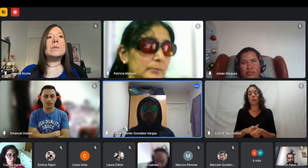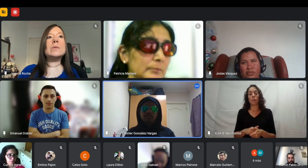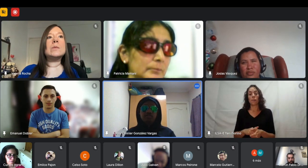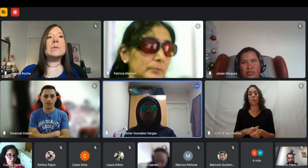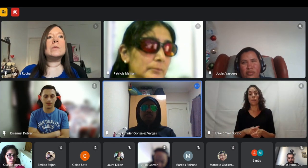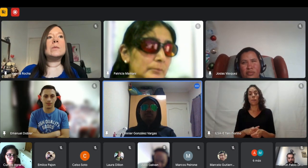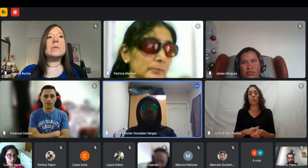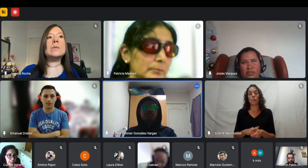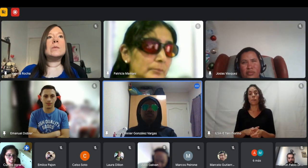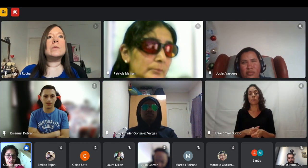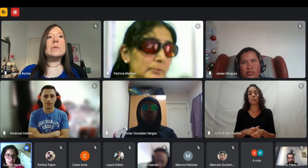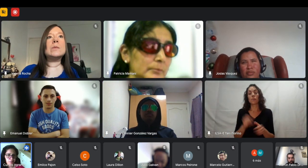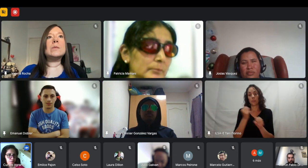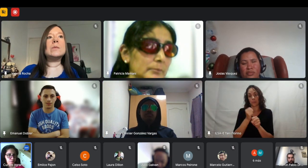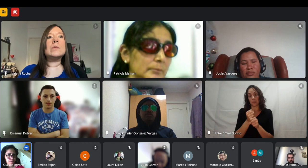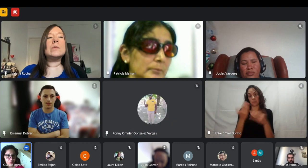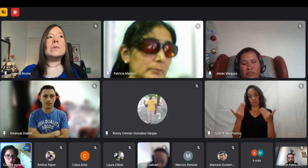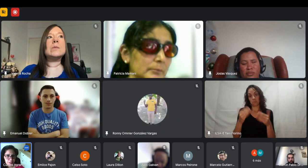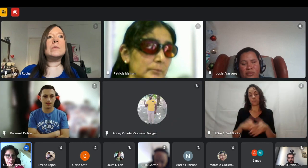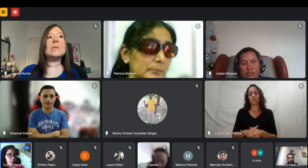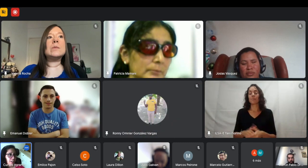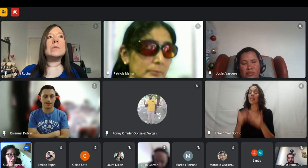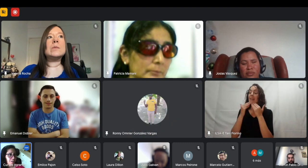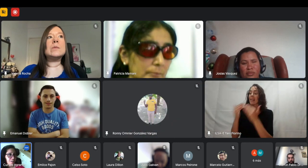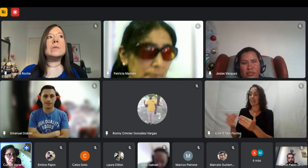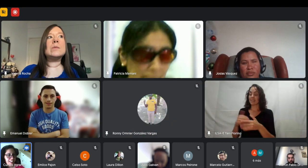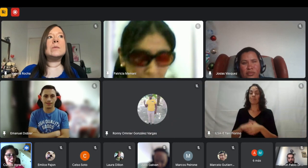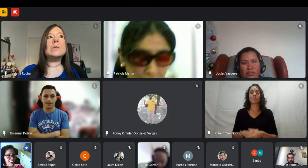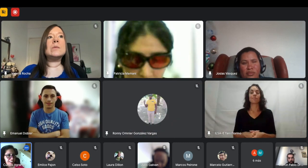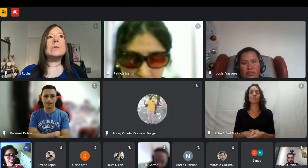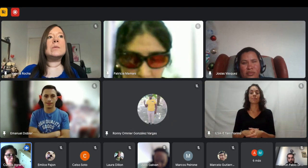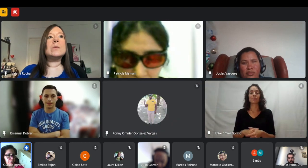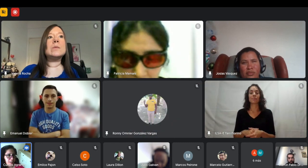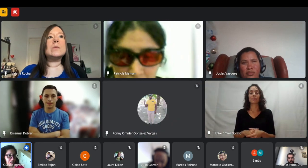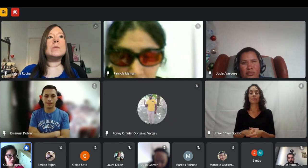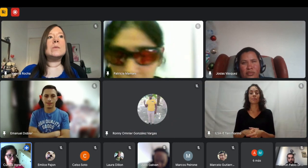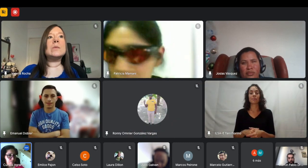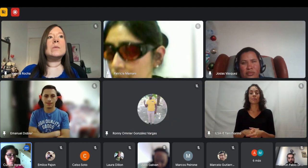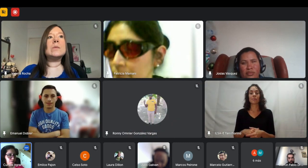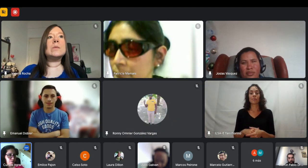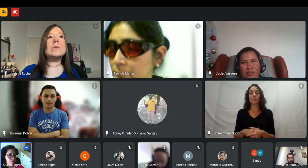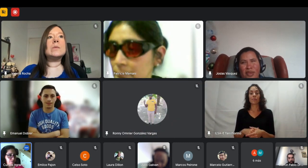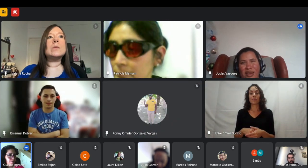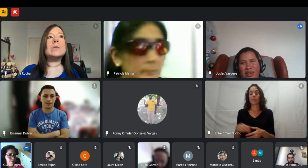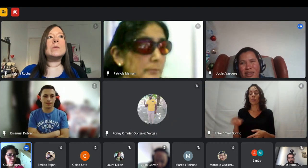trabajar gracias Rosías ¿qué te parece?